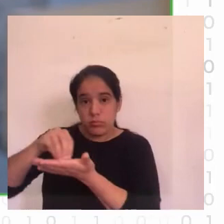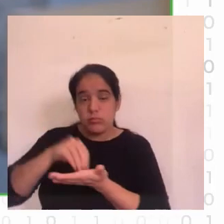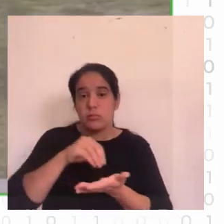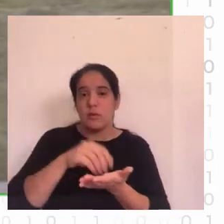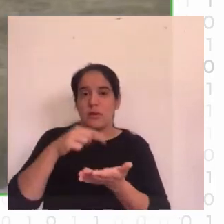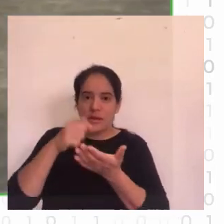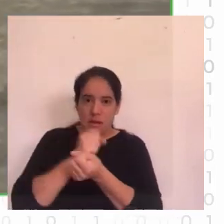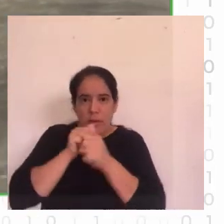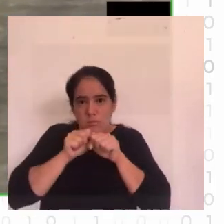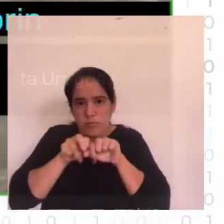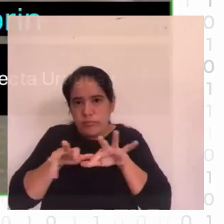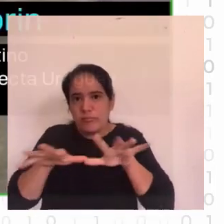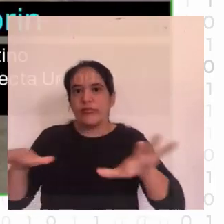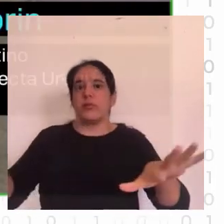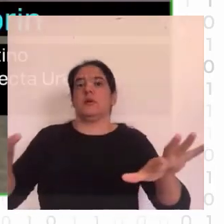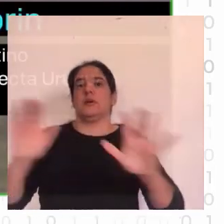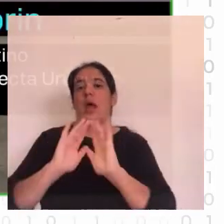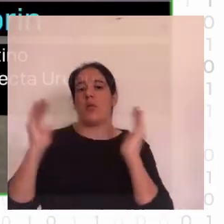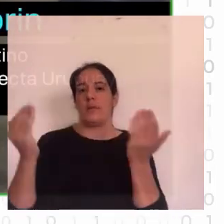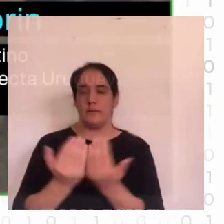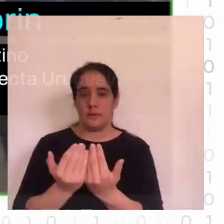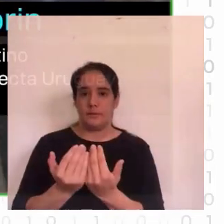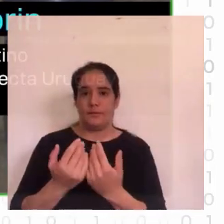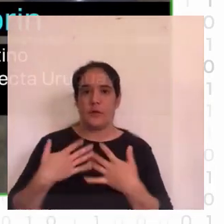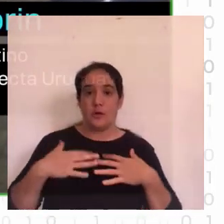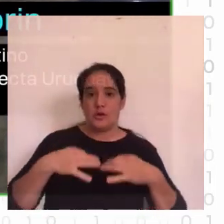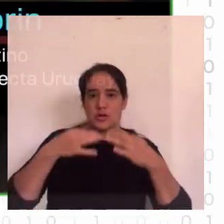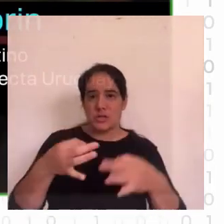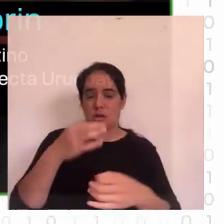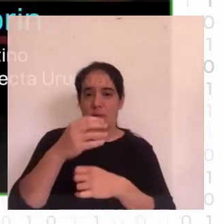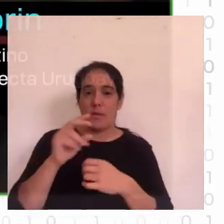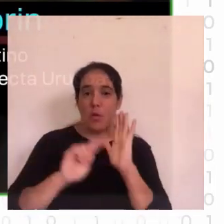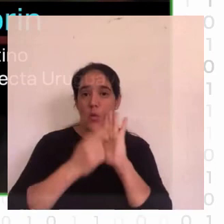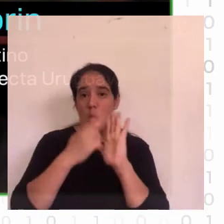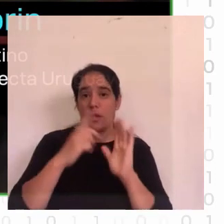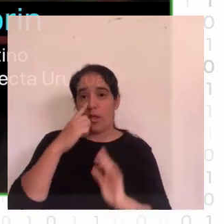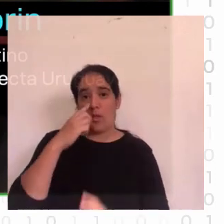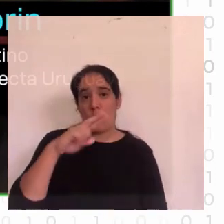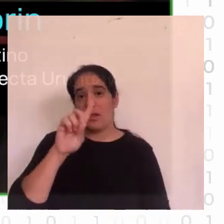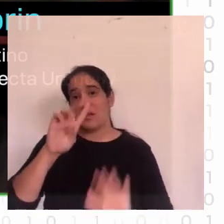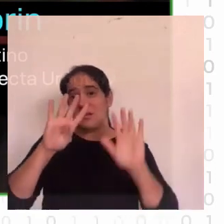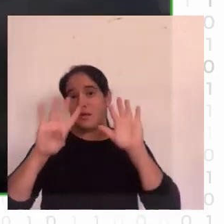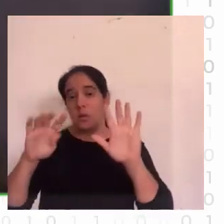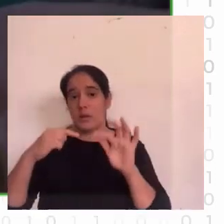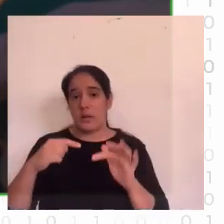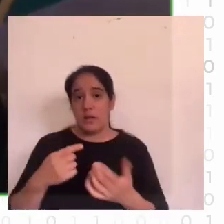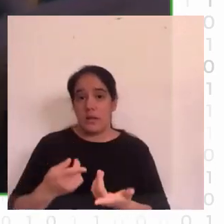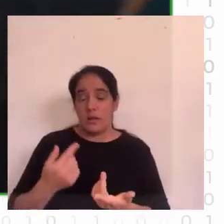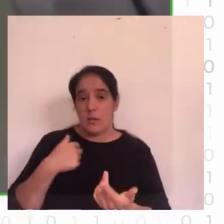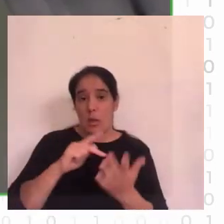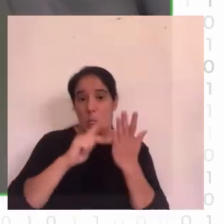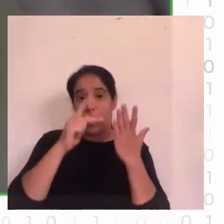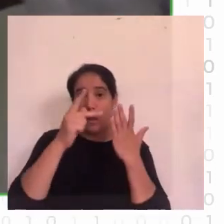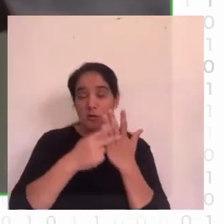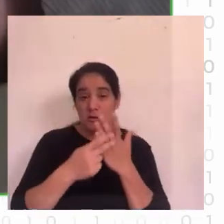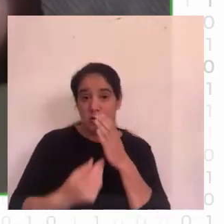su internacionalización Llegué a Uruguay en el 2019 Nos permitió a nuestro proyecto nacer dentro